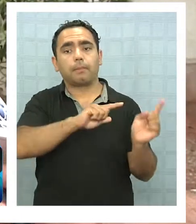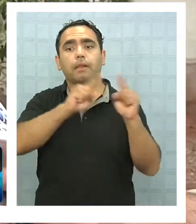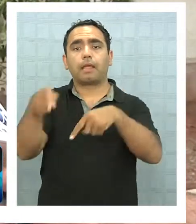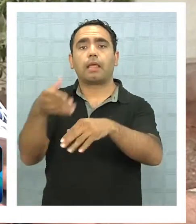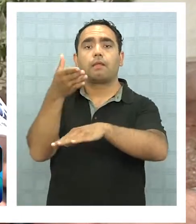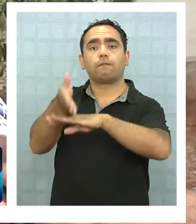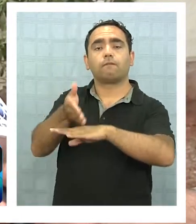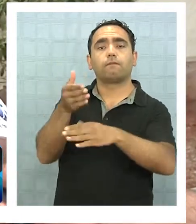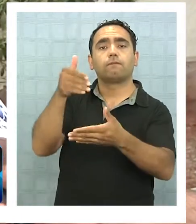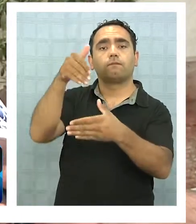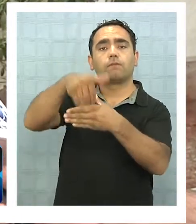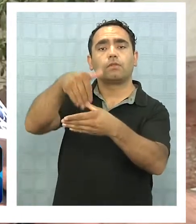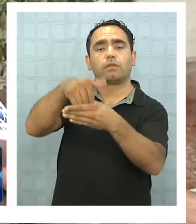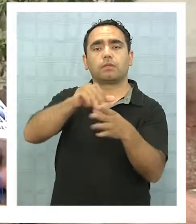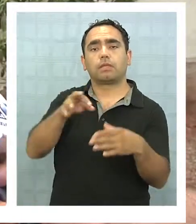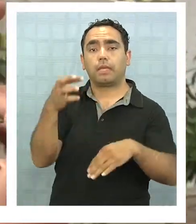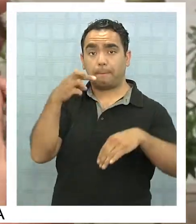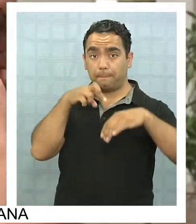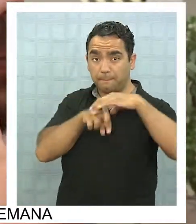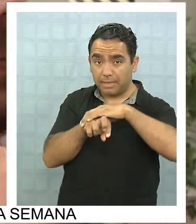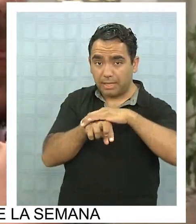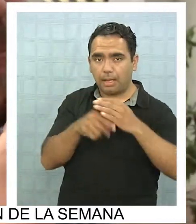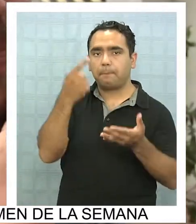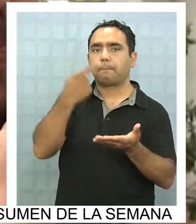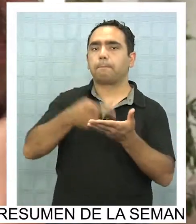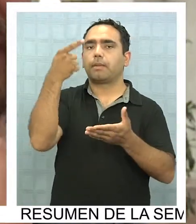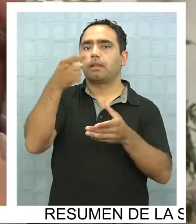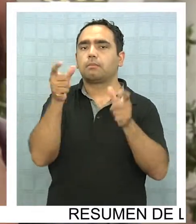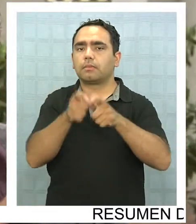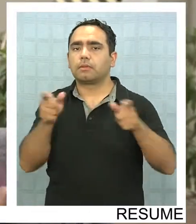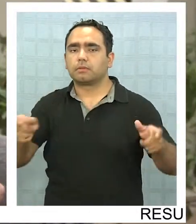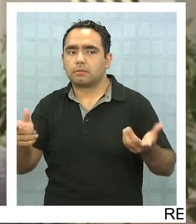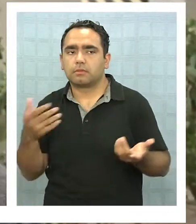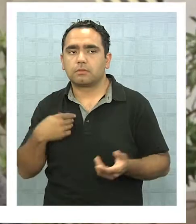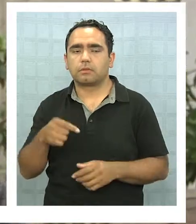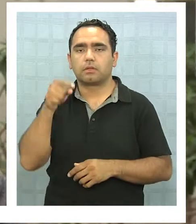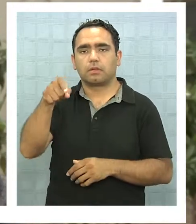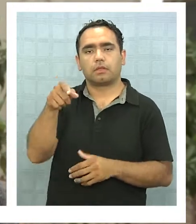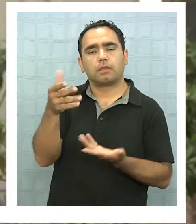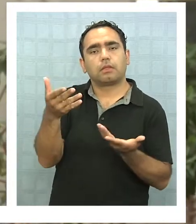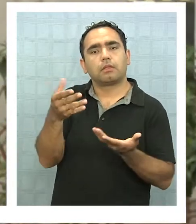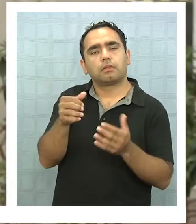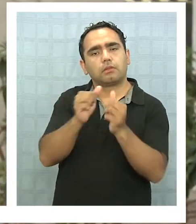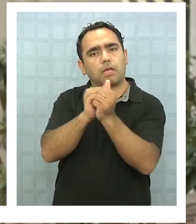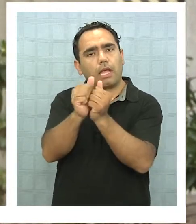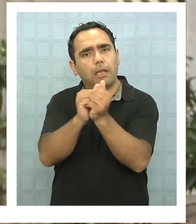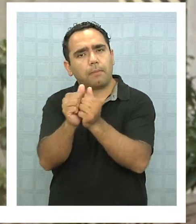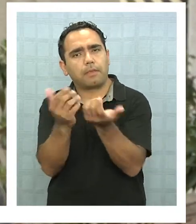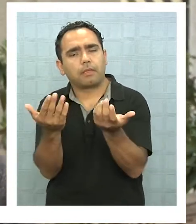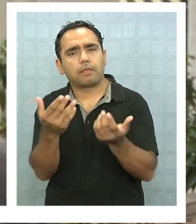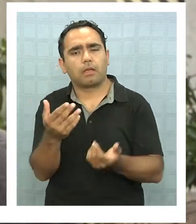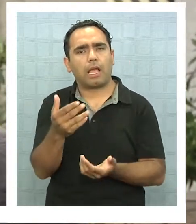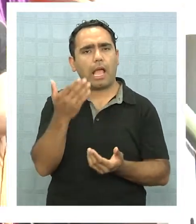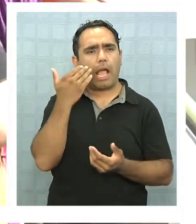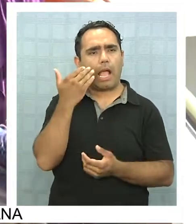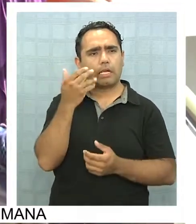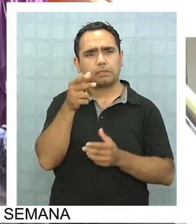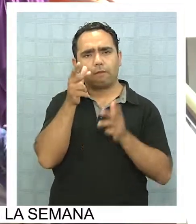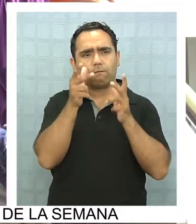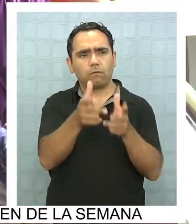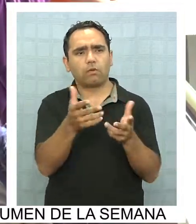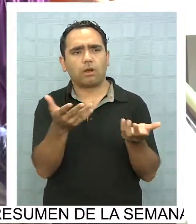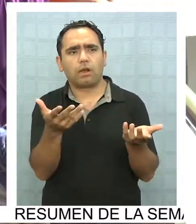de Pica hay más de mil personas. En el momento de la inscripción me inscribieron en la comuna de Camiña, una comuna rural, como burla, como